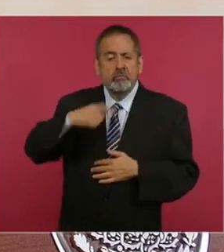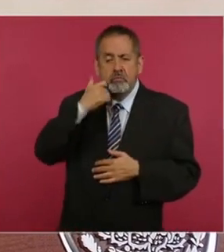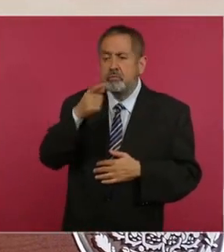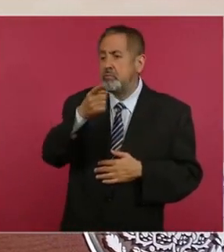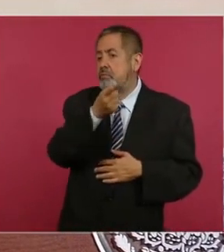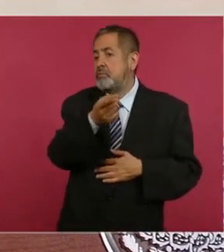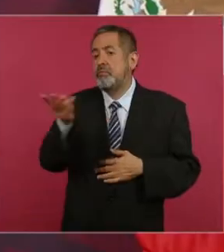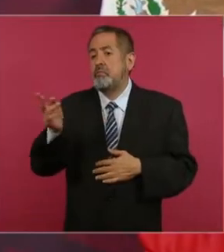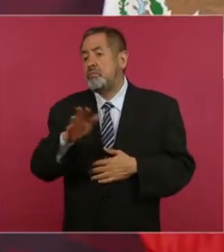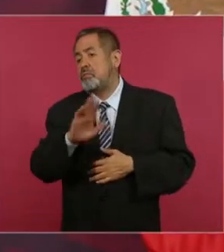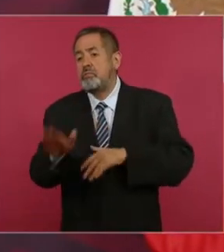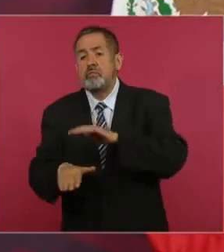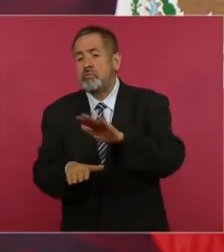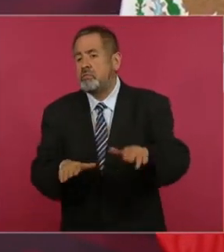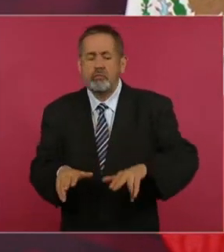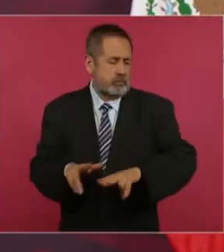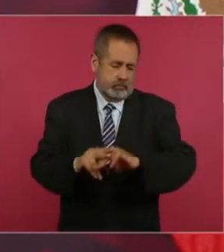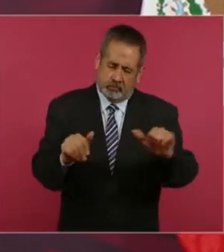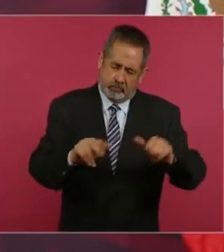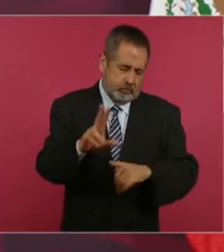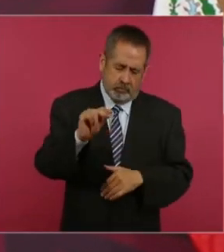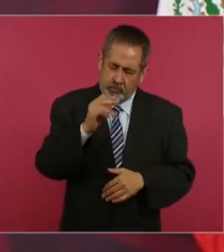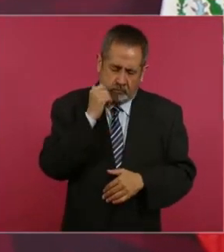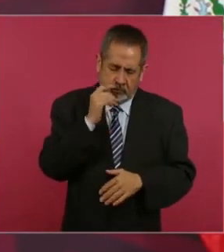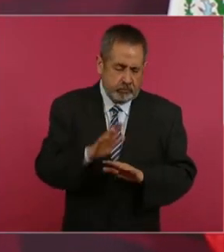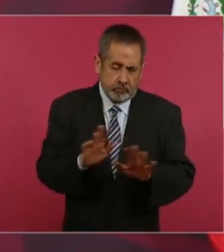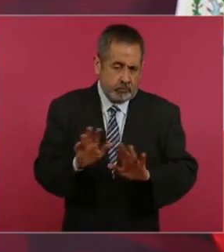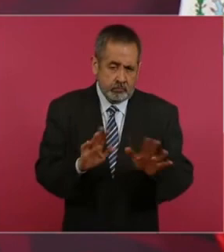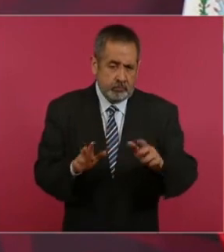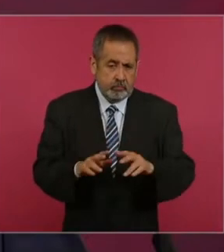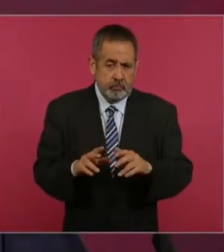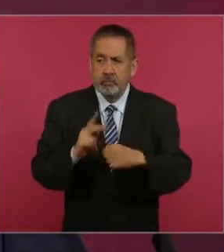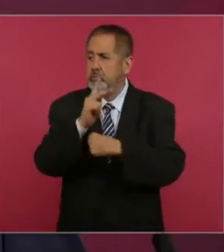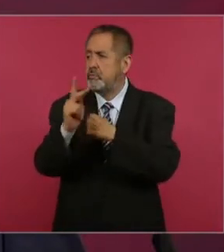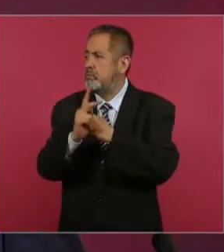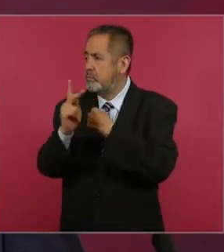ser humano de ninguna nacionalidad,